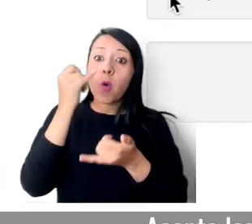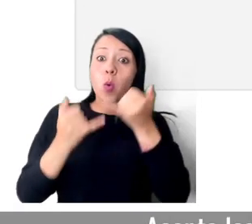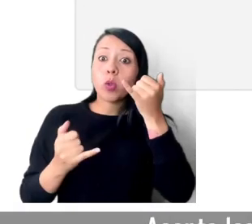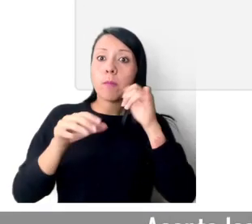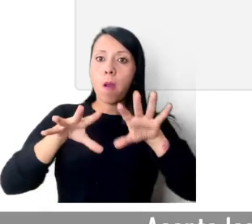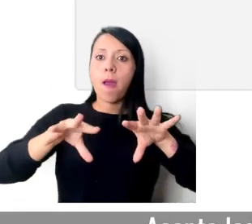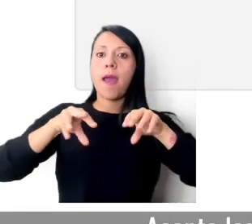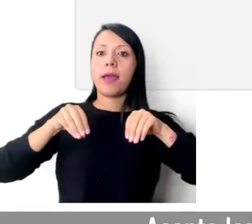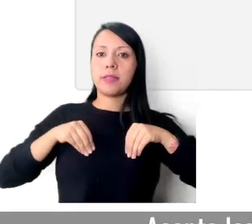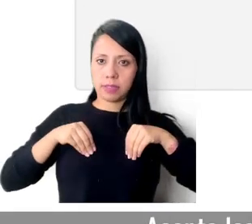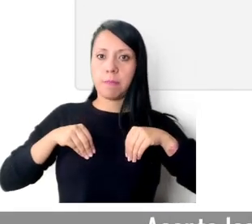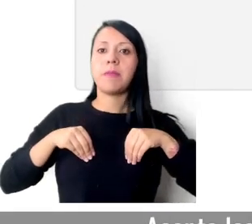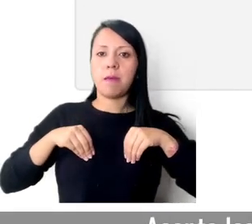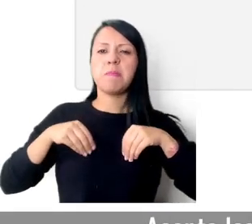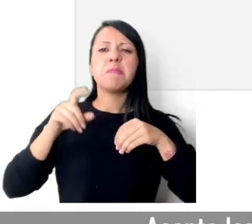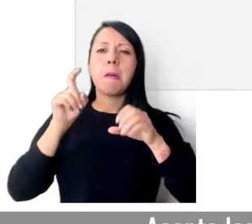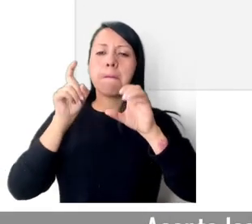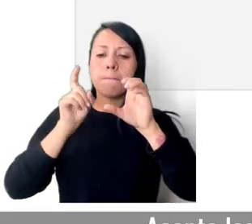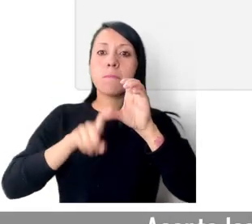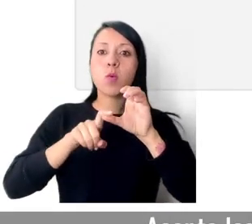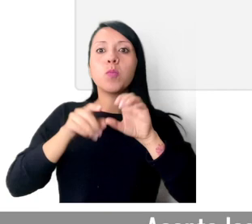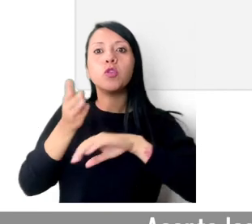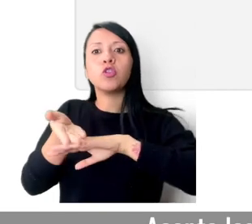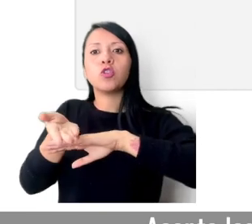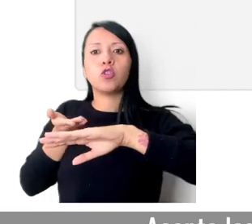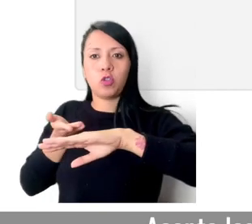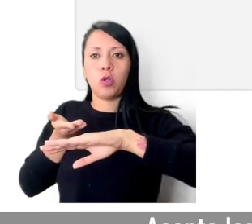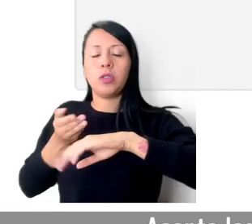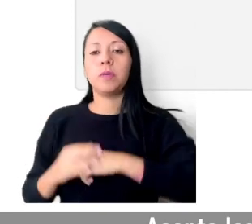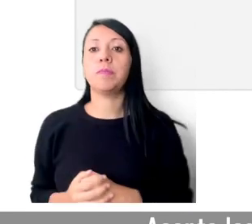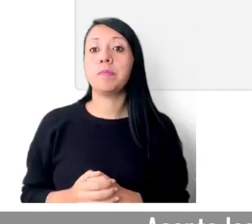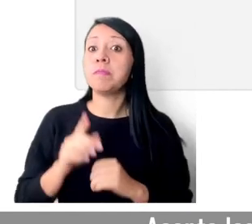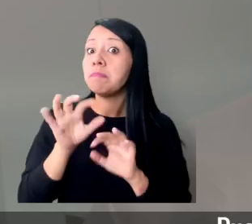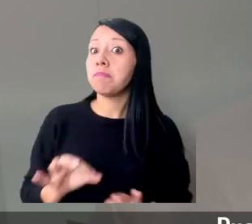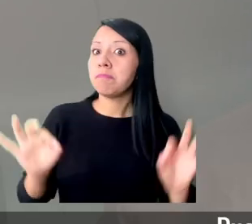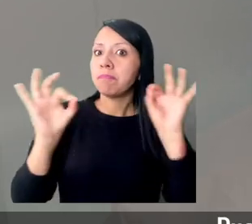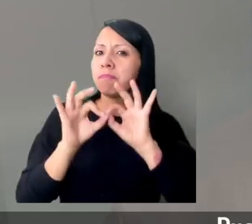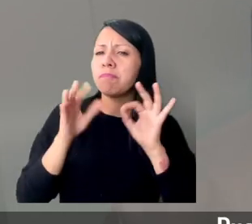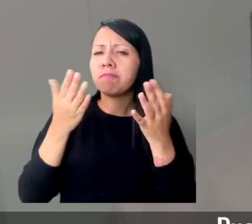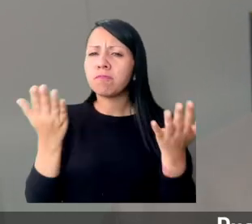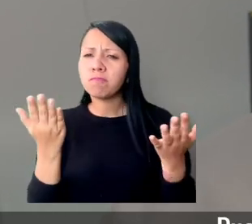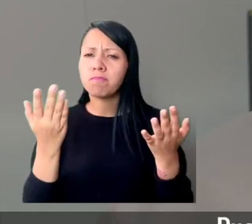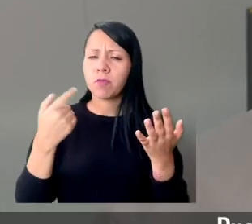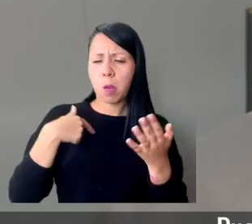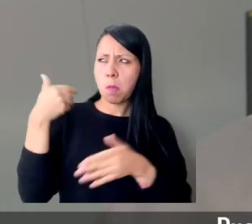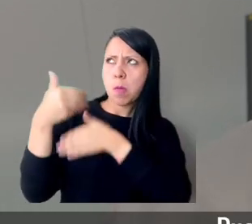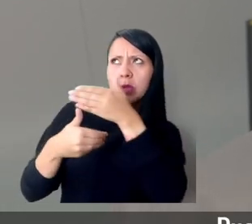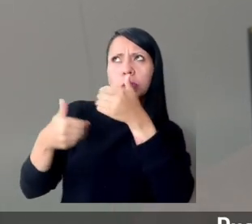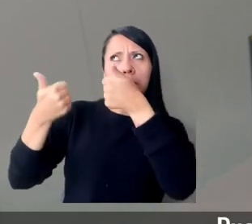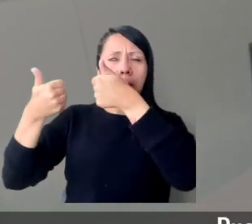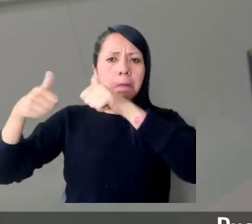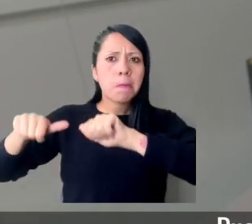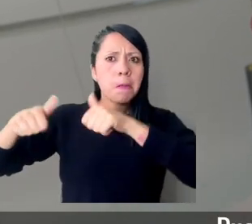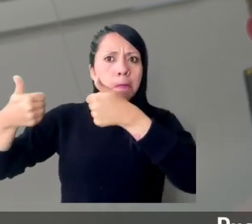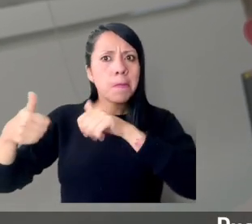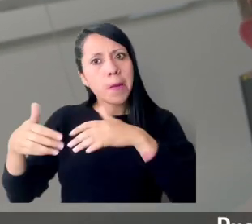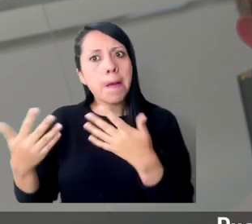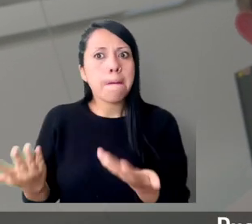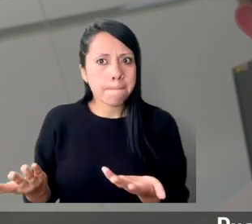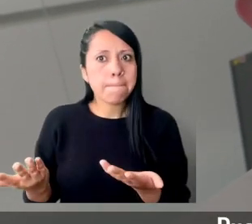Acepta los términos y condiciones y finaliza haciendo clic en Solicitar. Puedes consultar si la